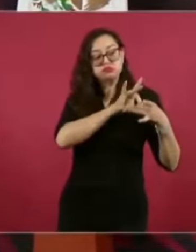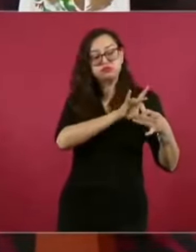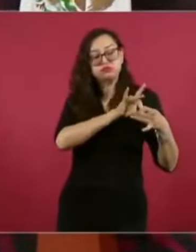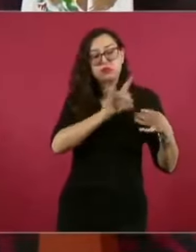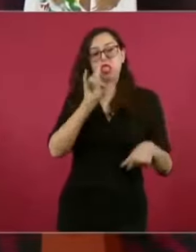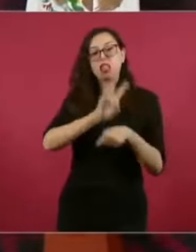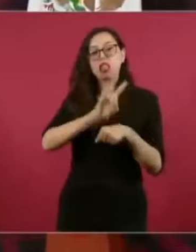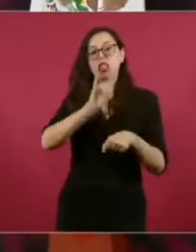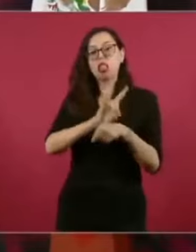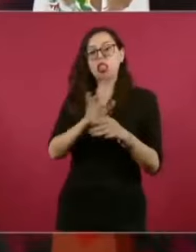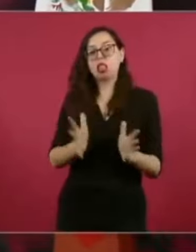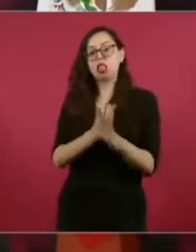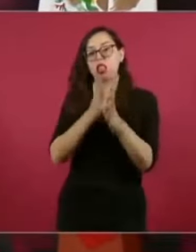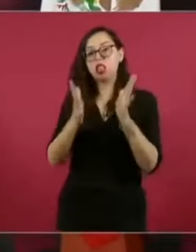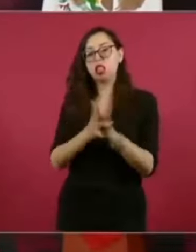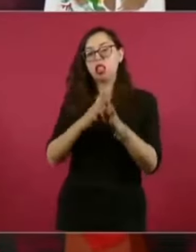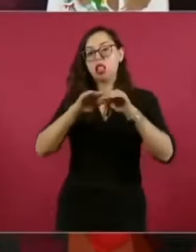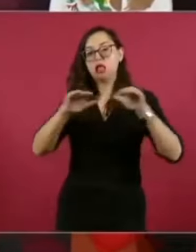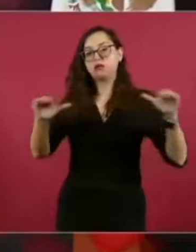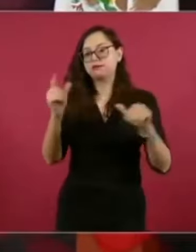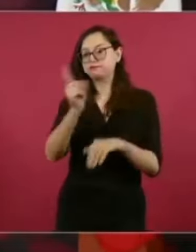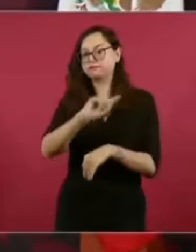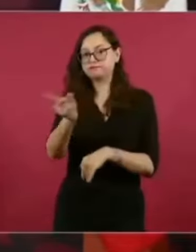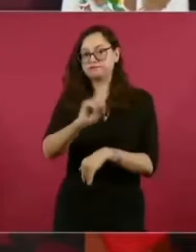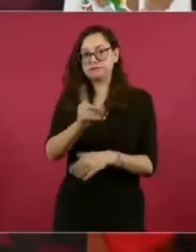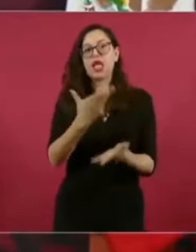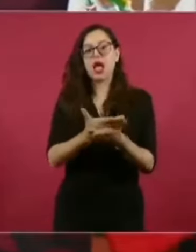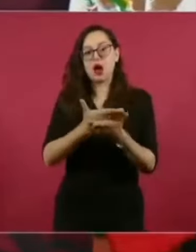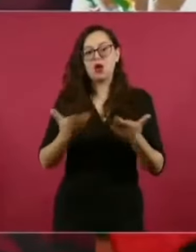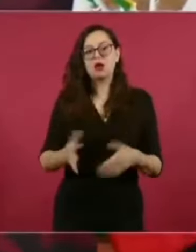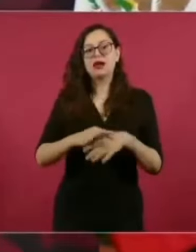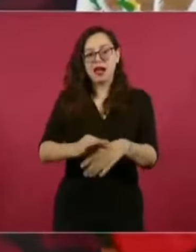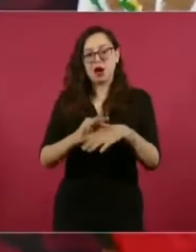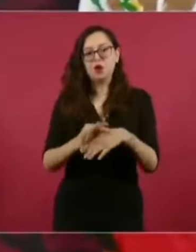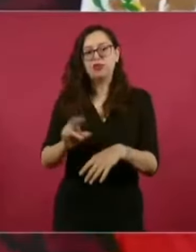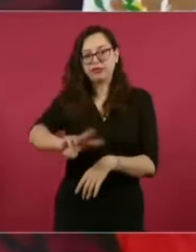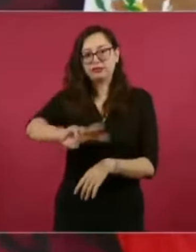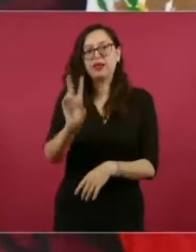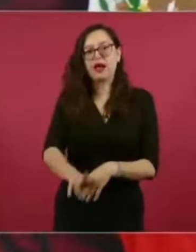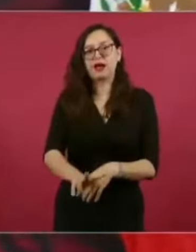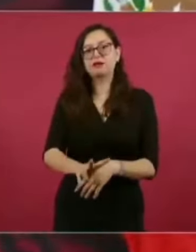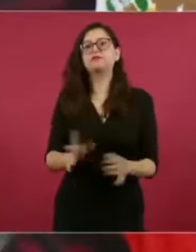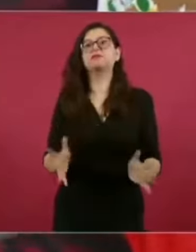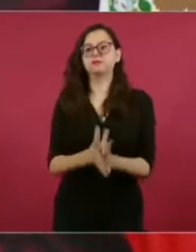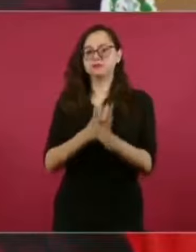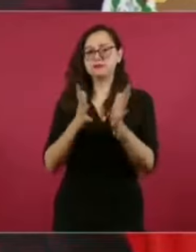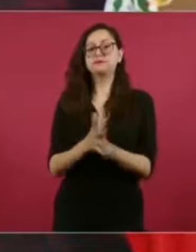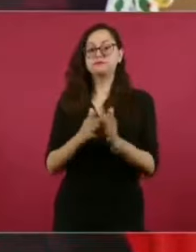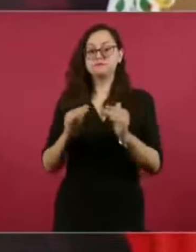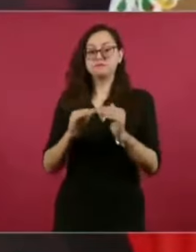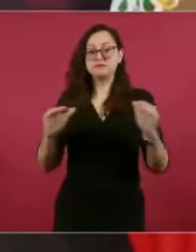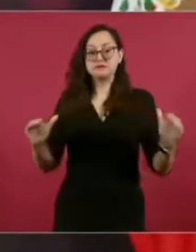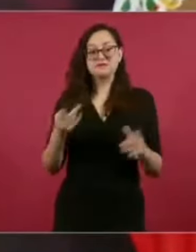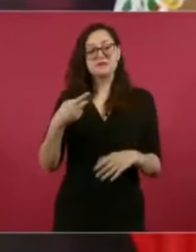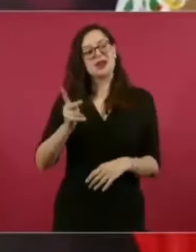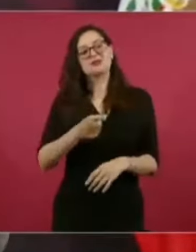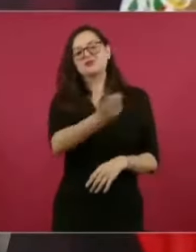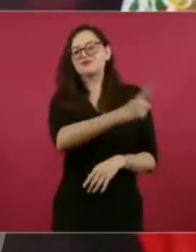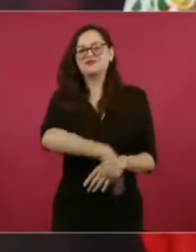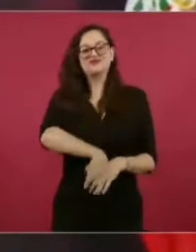ahora es una democracia auténtica, verdadera y les cuesta trabajo